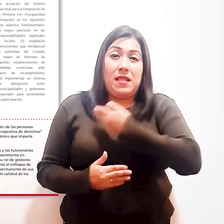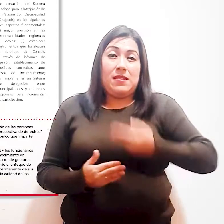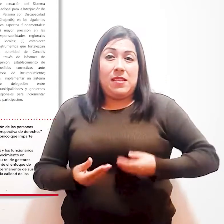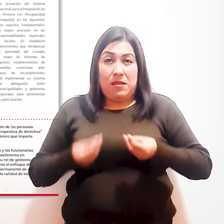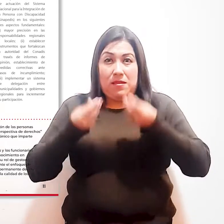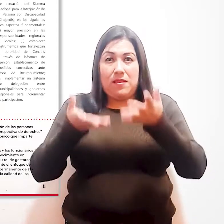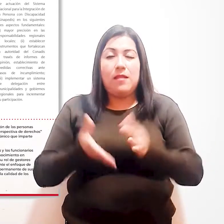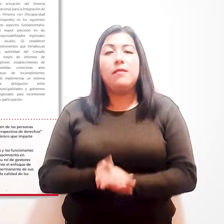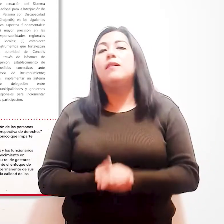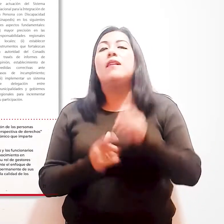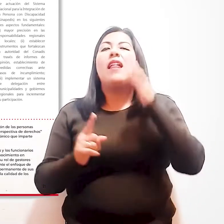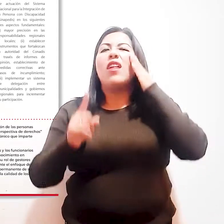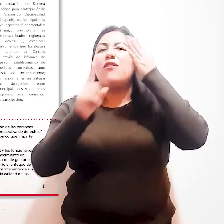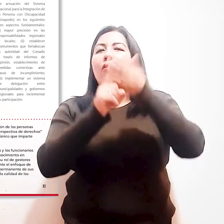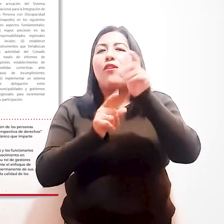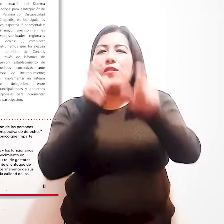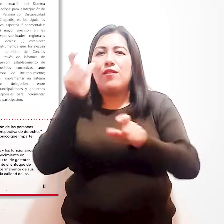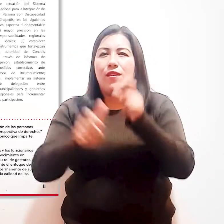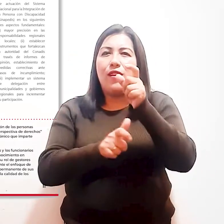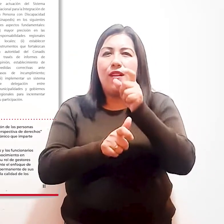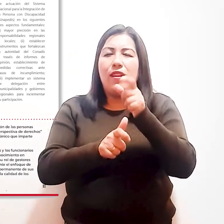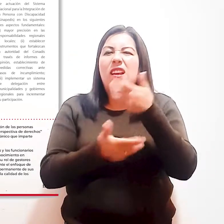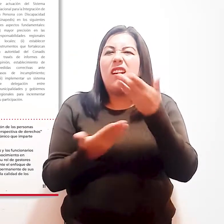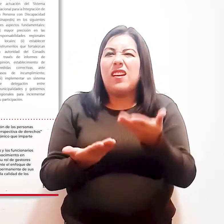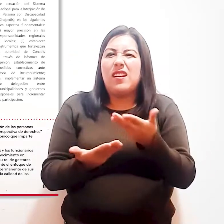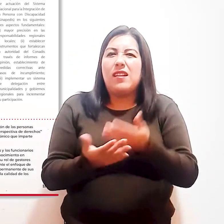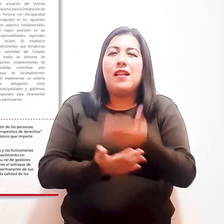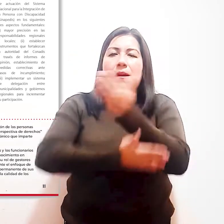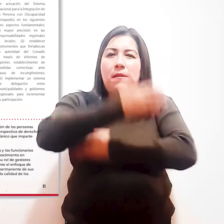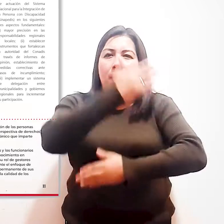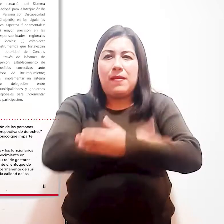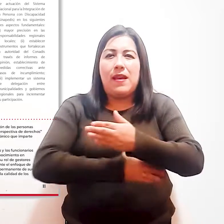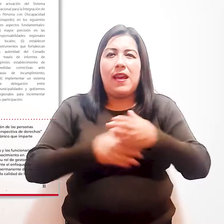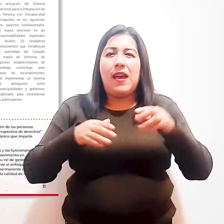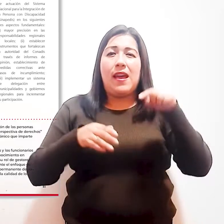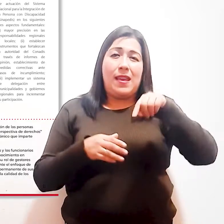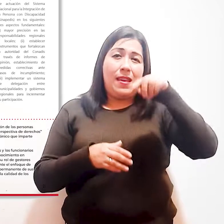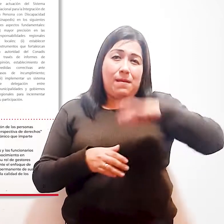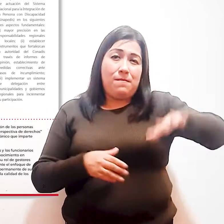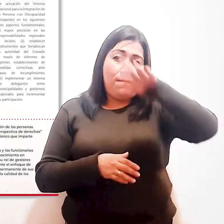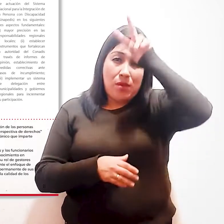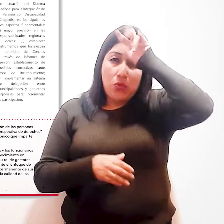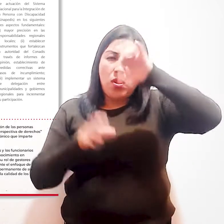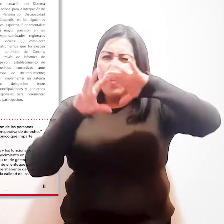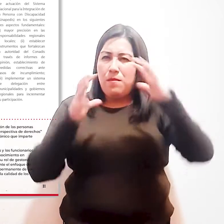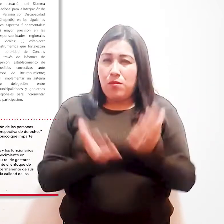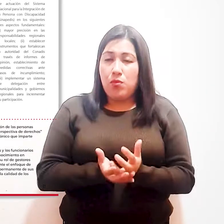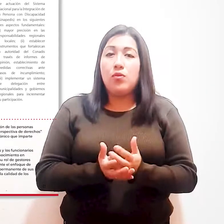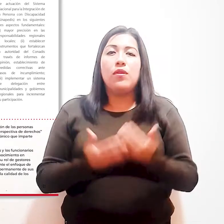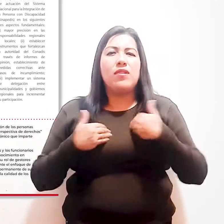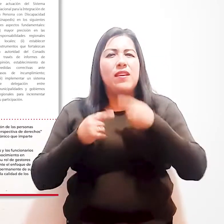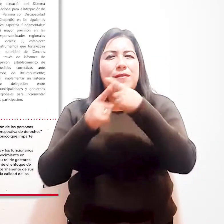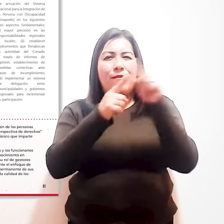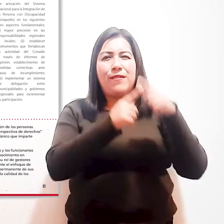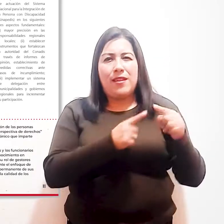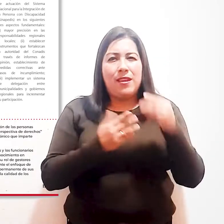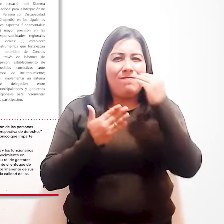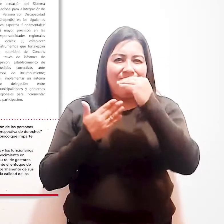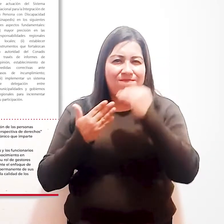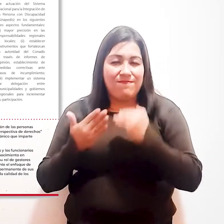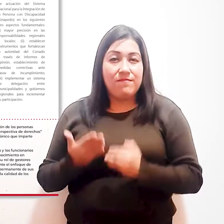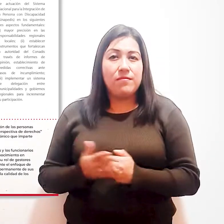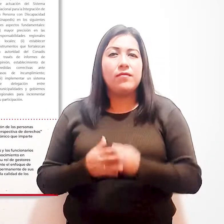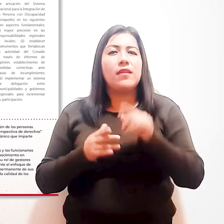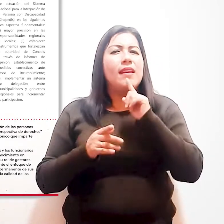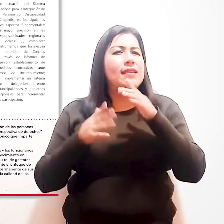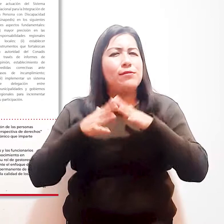El enfoque de la discapacidad en nuestro país y en el mundo evoluciona de acuerdo a múltiples factores y para ello es de vital